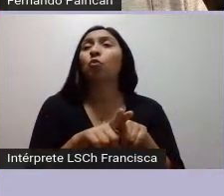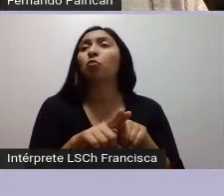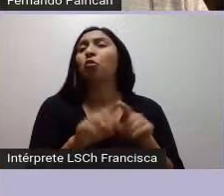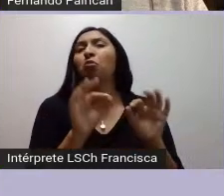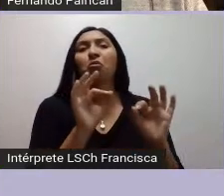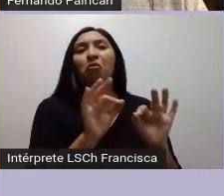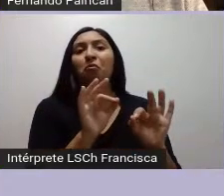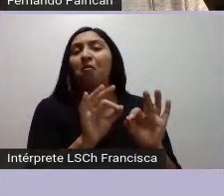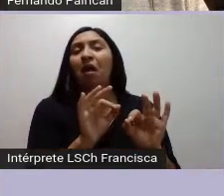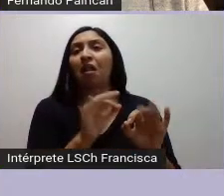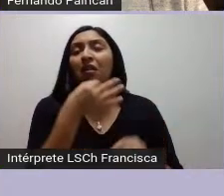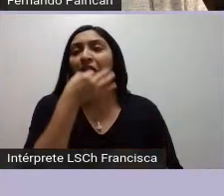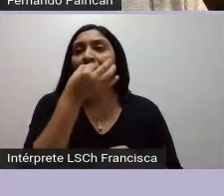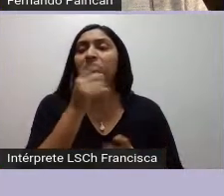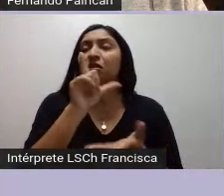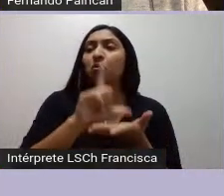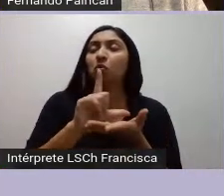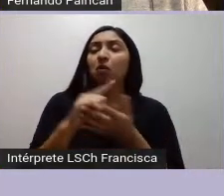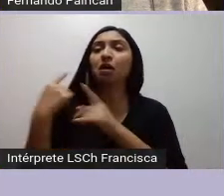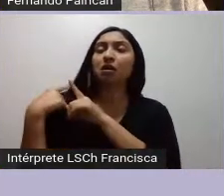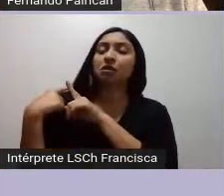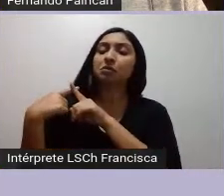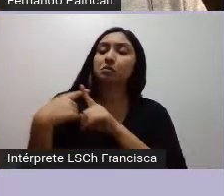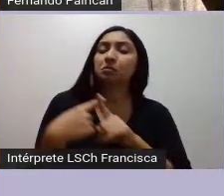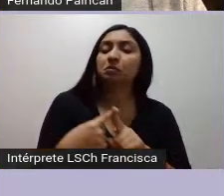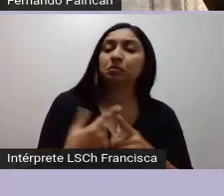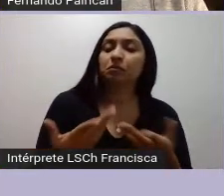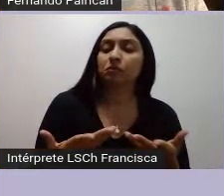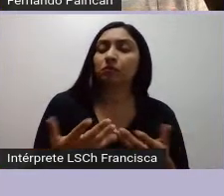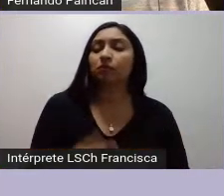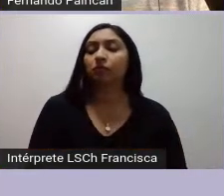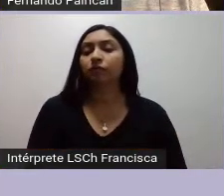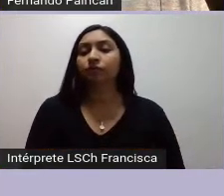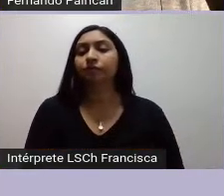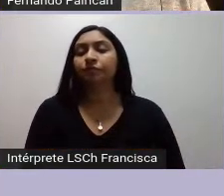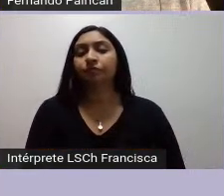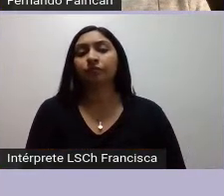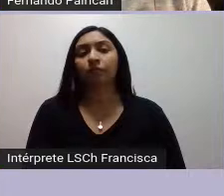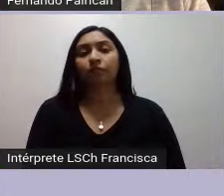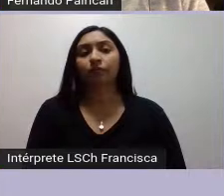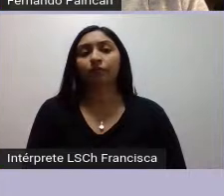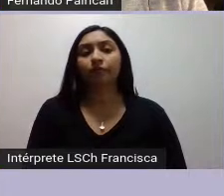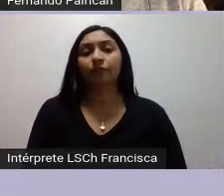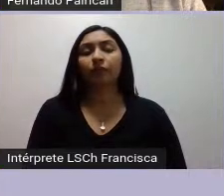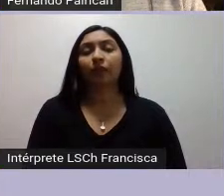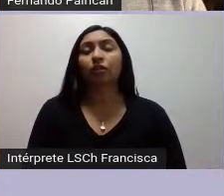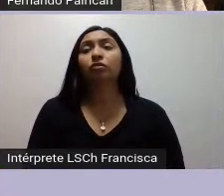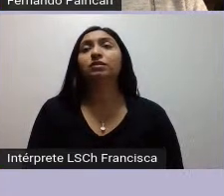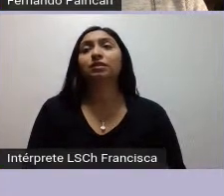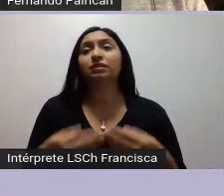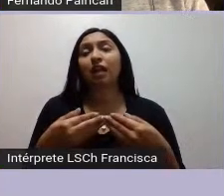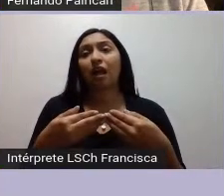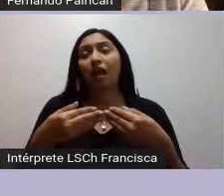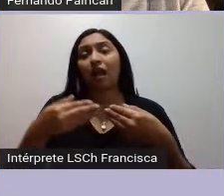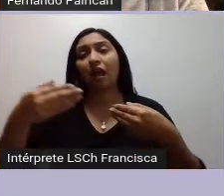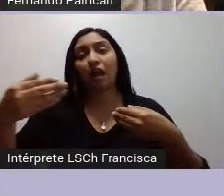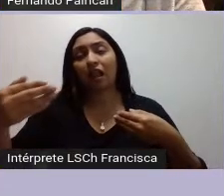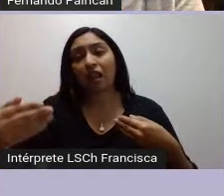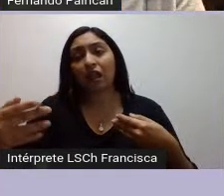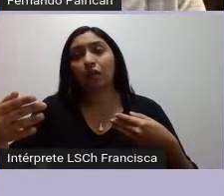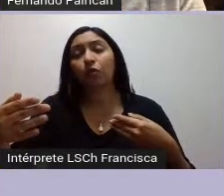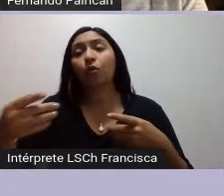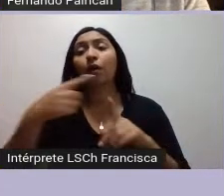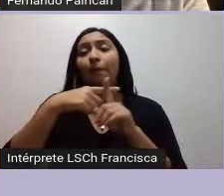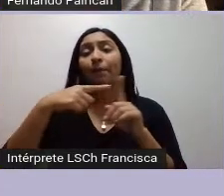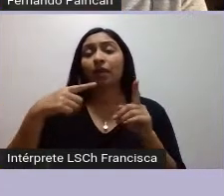desposesión genera ello a largo plazo no solo a largo sino a mediano y largo plazo generar zonas